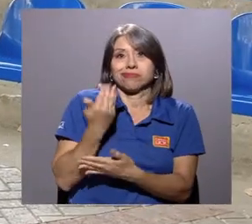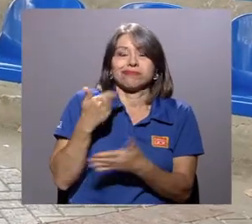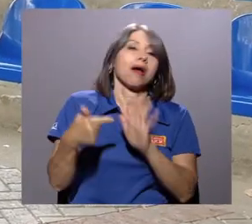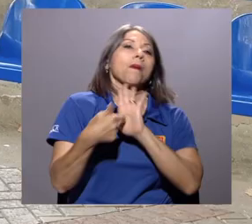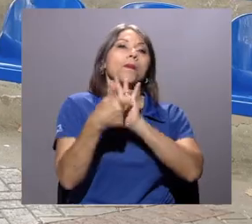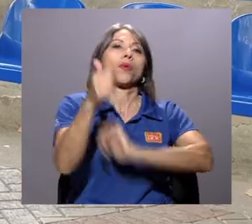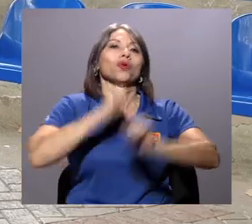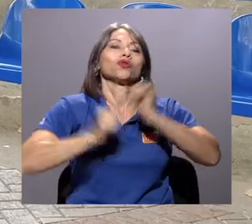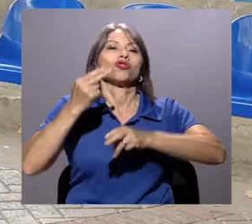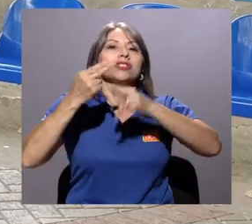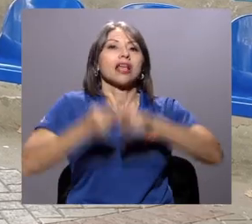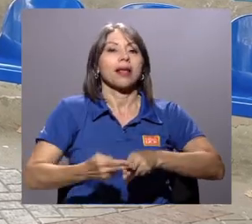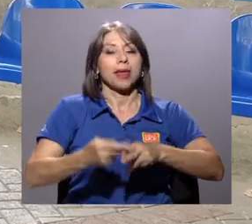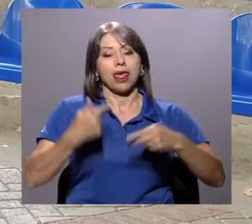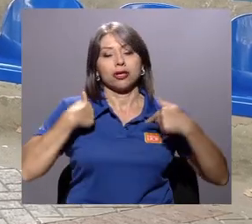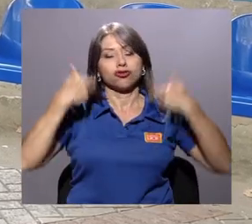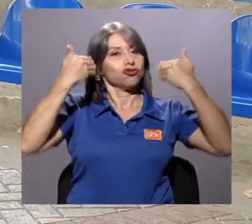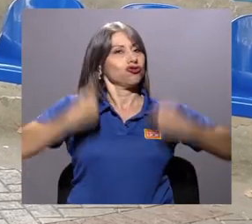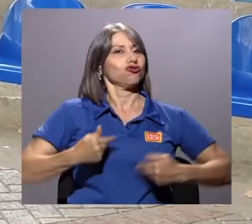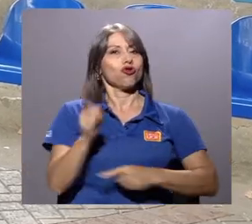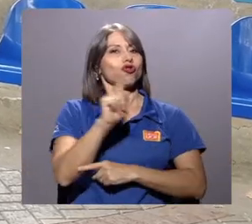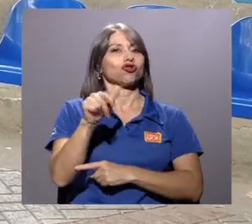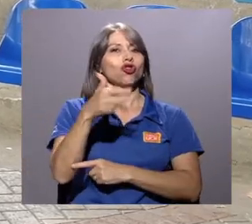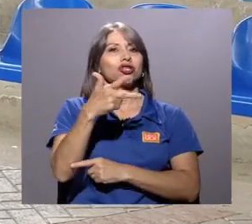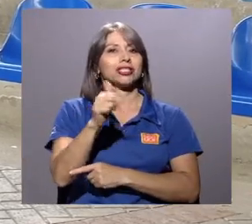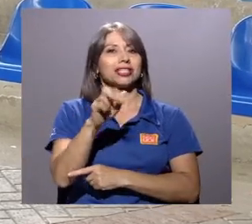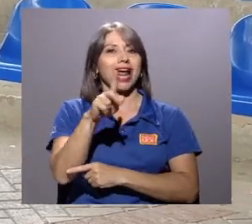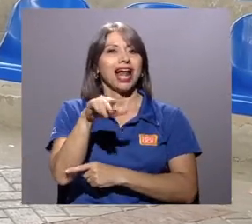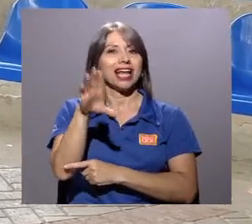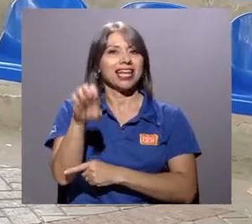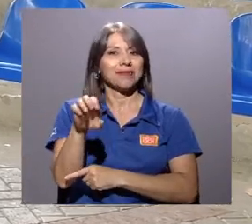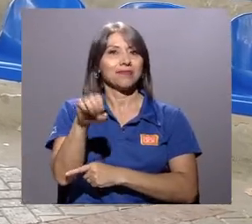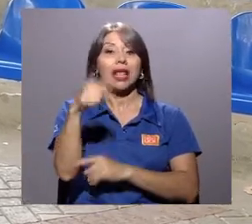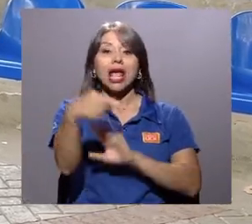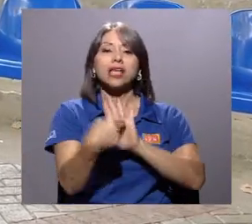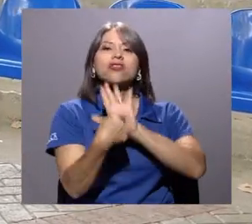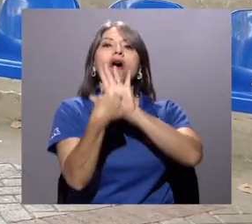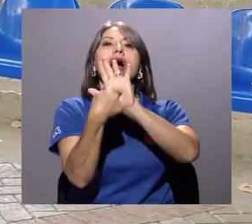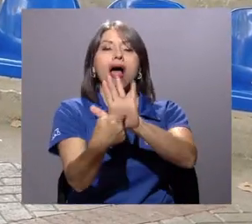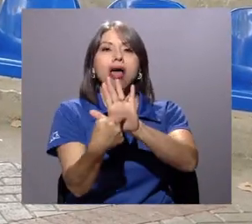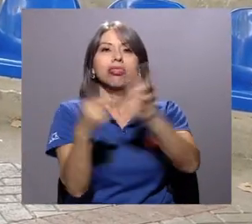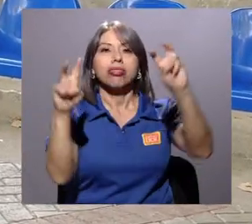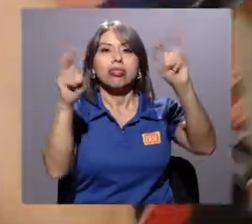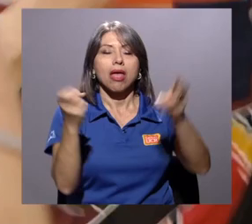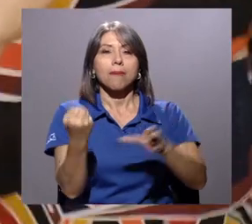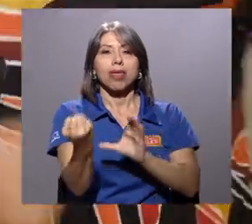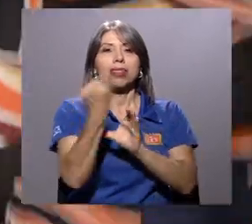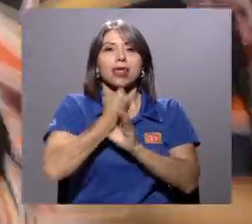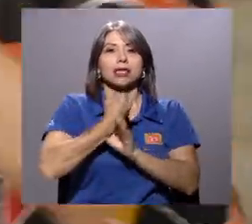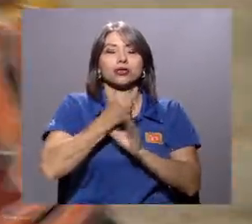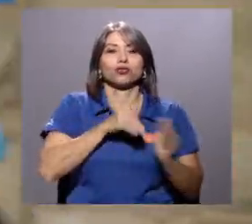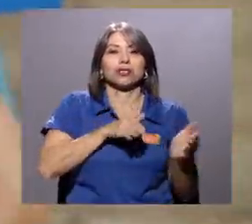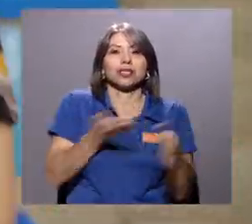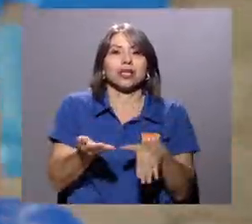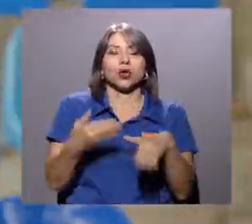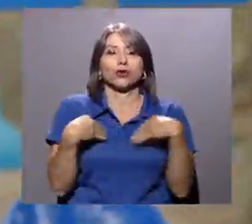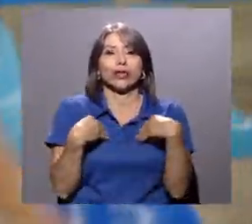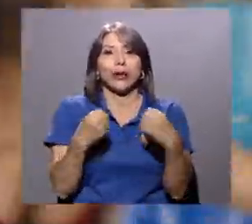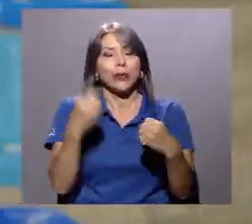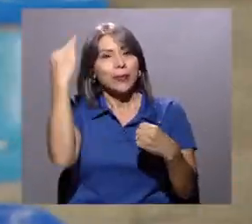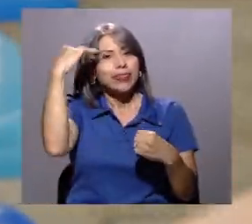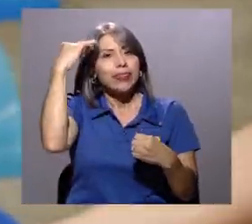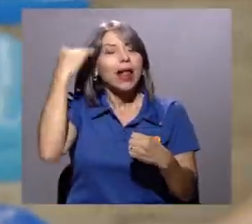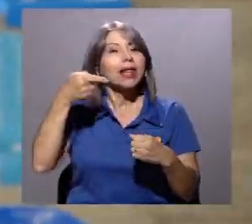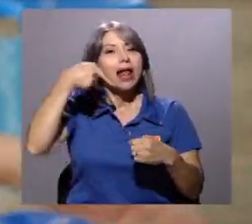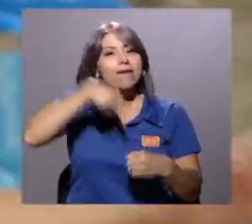reciente producción llamada Yo no soy Charlie, obra que pone sobre el tapete el tema del suicidio, la salud mental y la